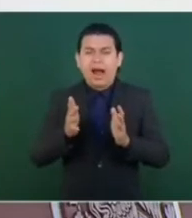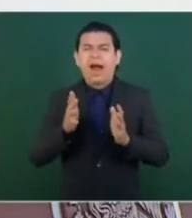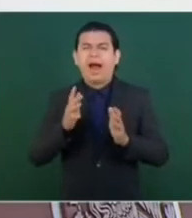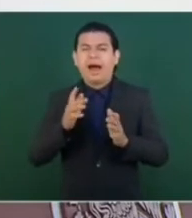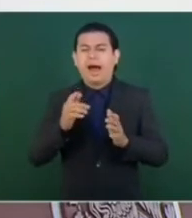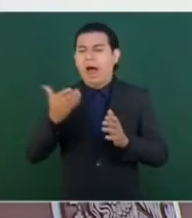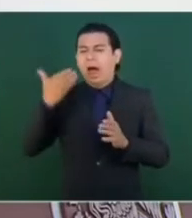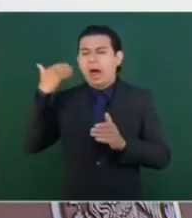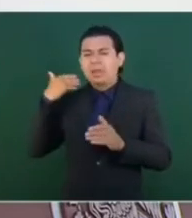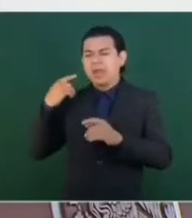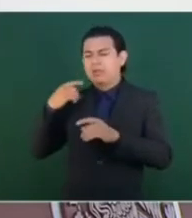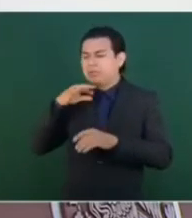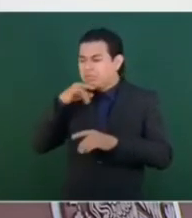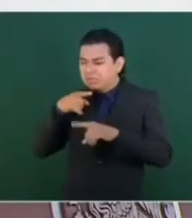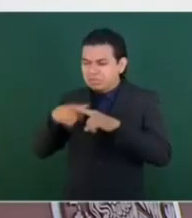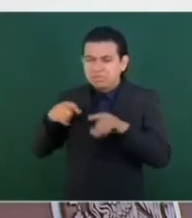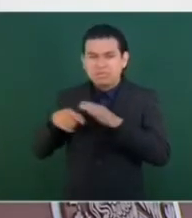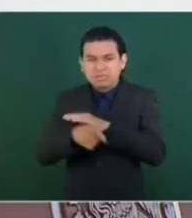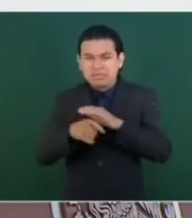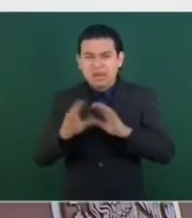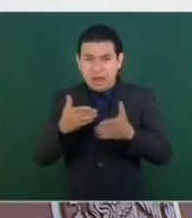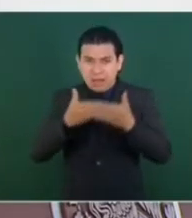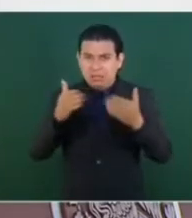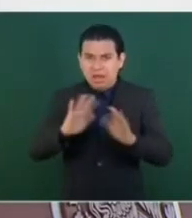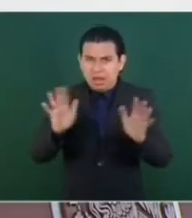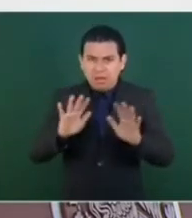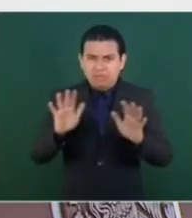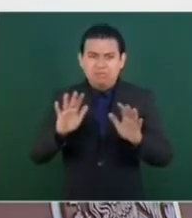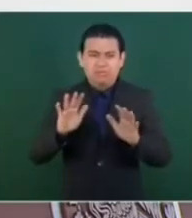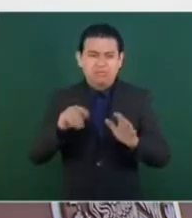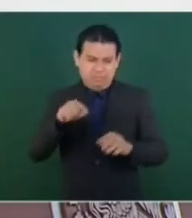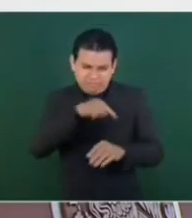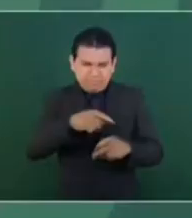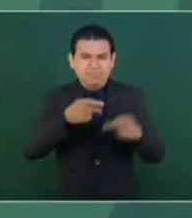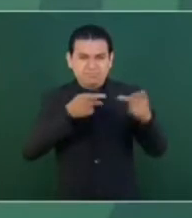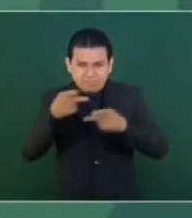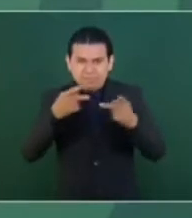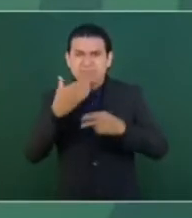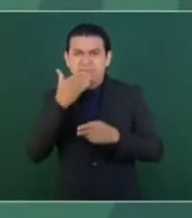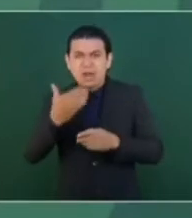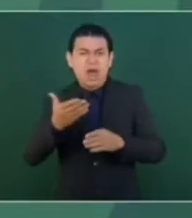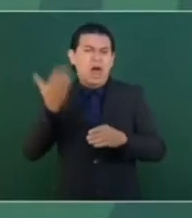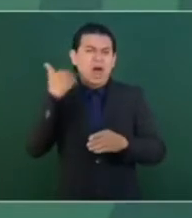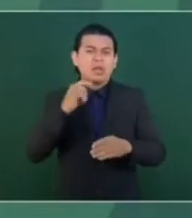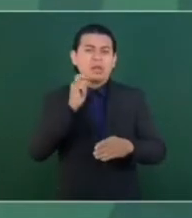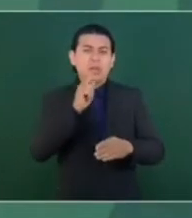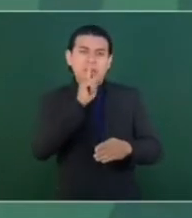todo lo que sucedía